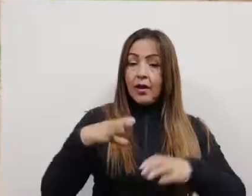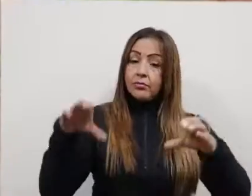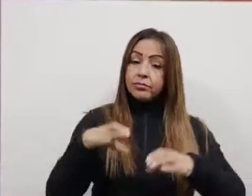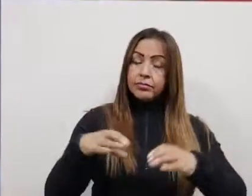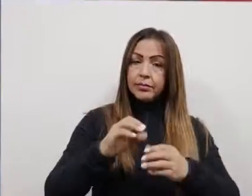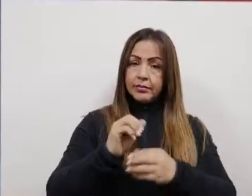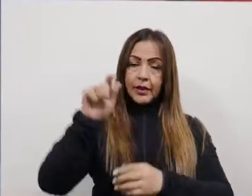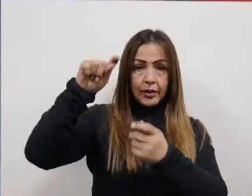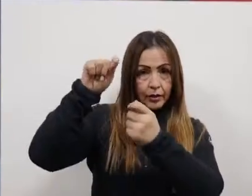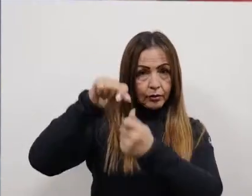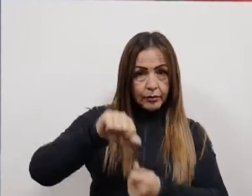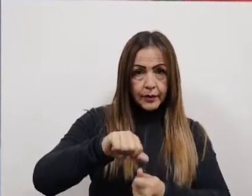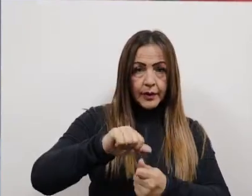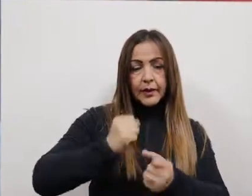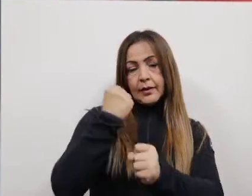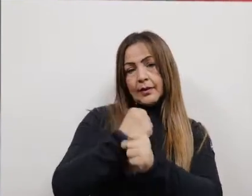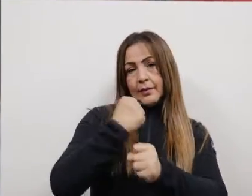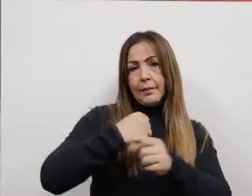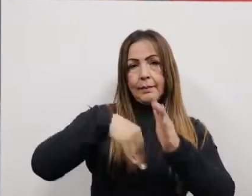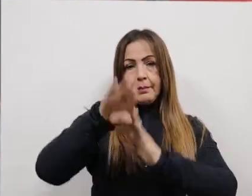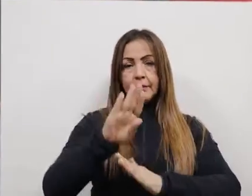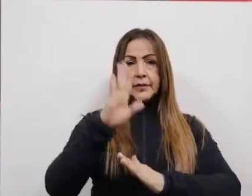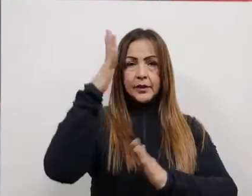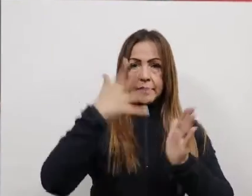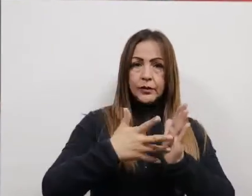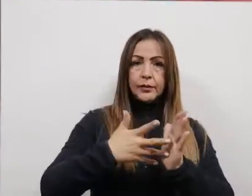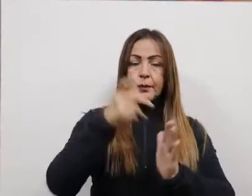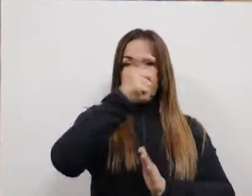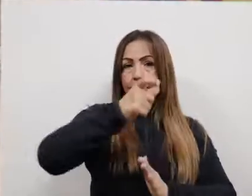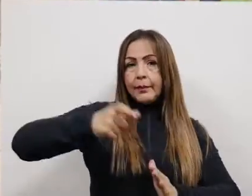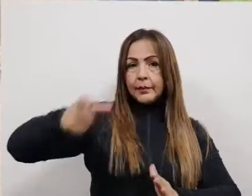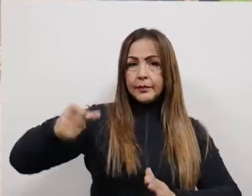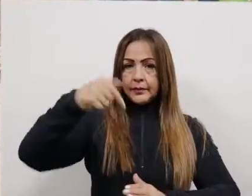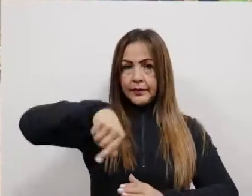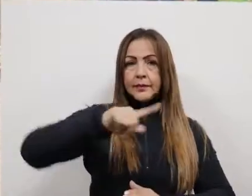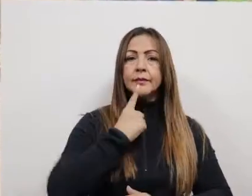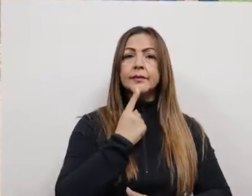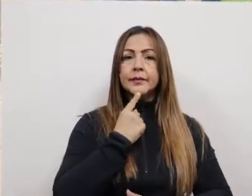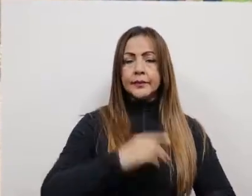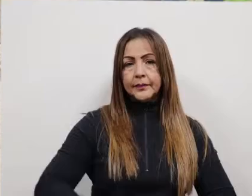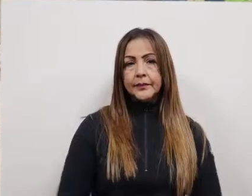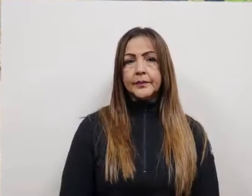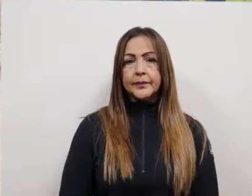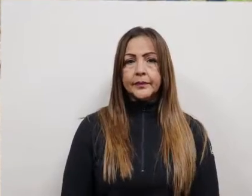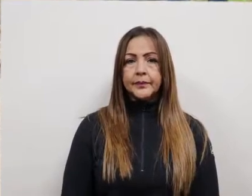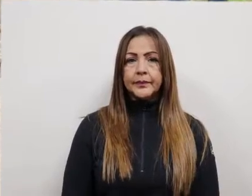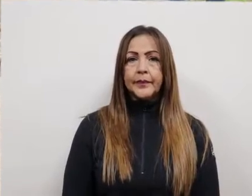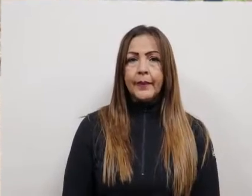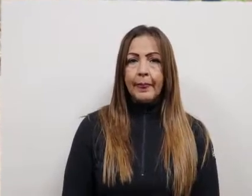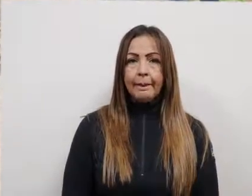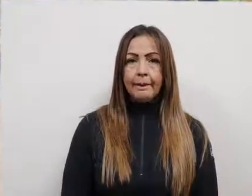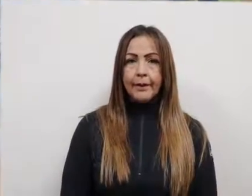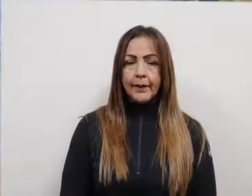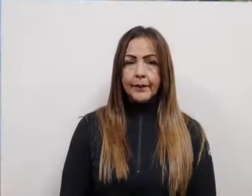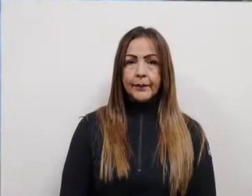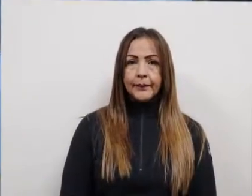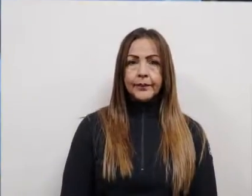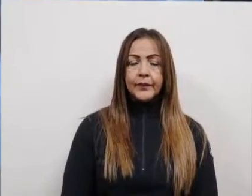beneficiando la reactivación económica y el trabajo en más de 5.700 personas del municipio de Zipaquirá.